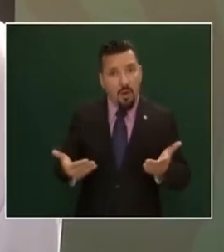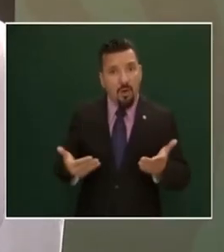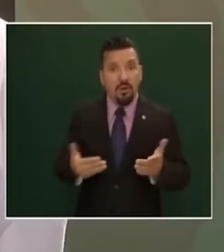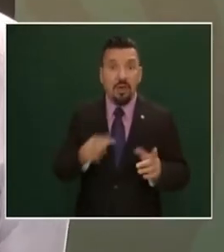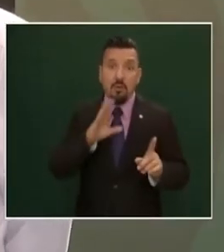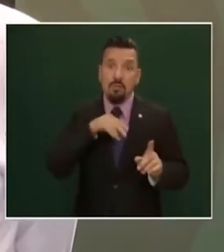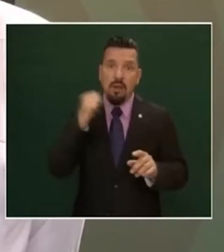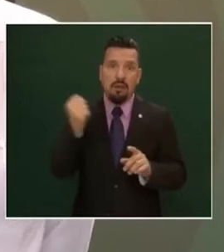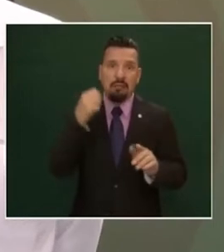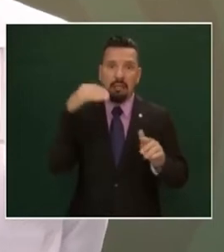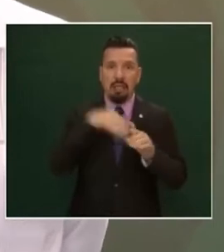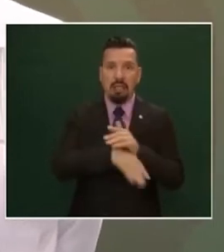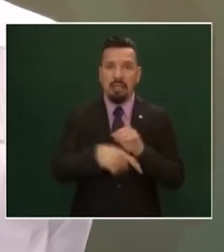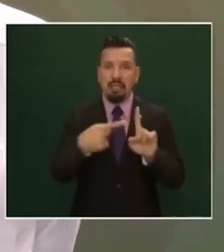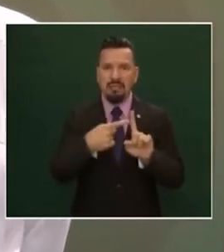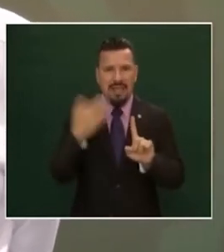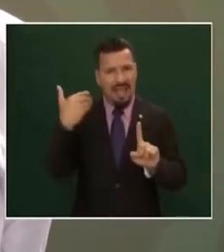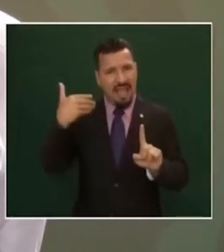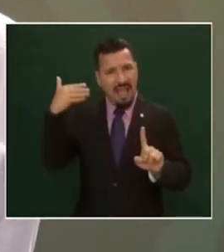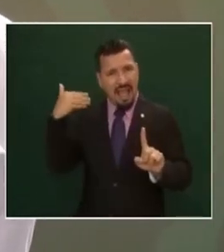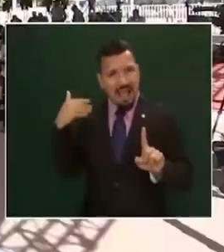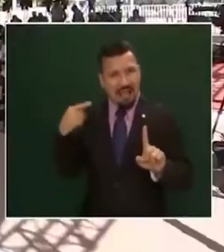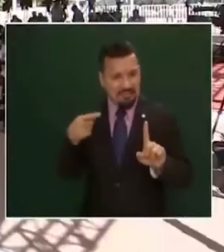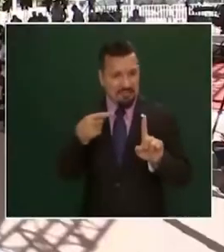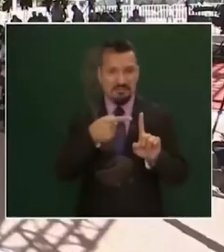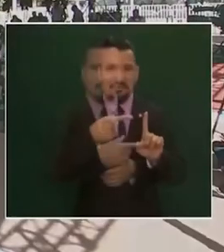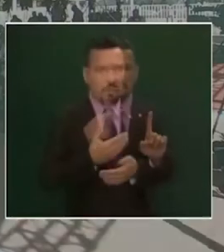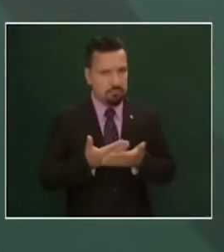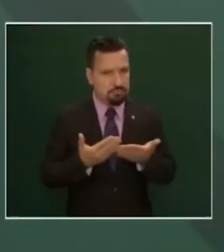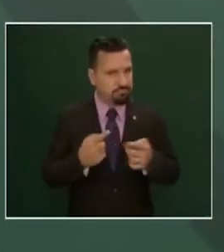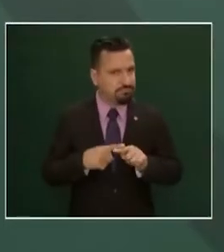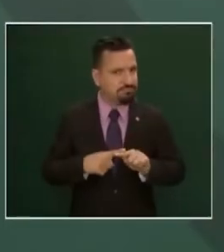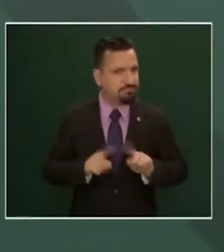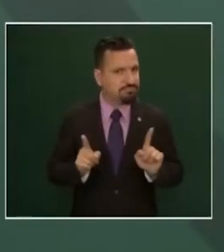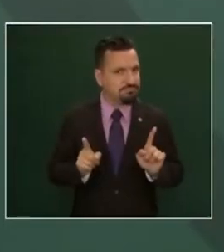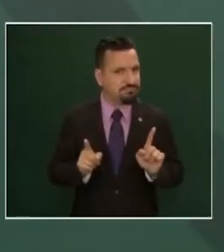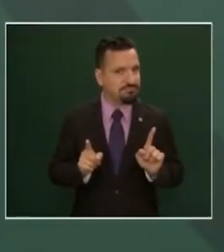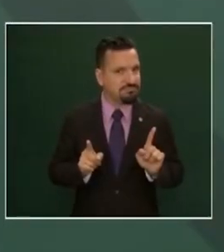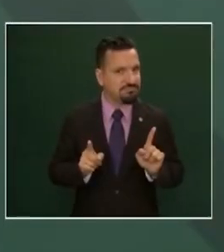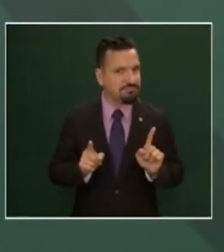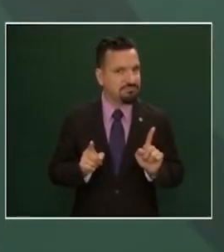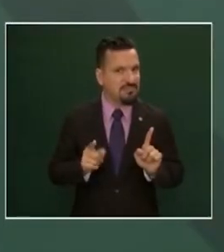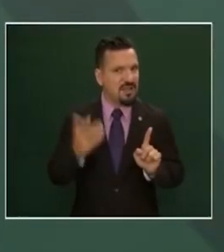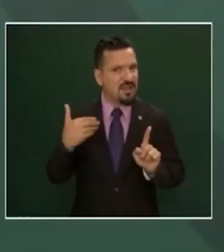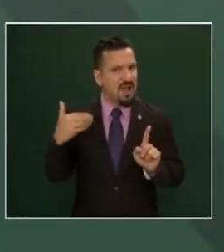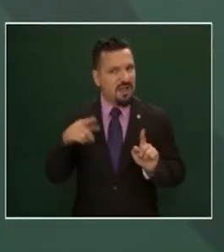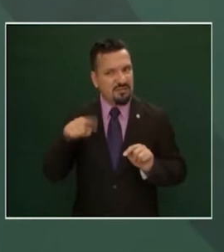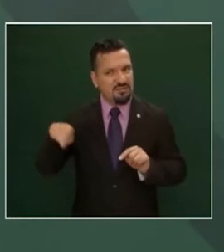antes hasta le aplaudían se recomendaba